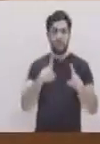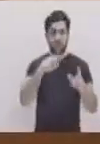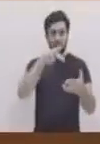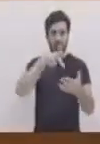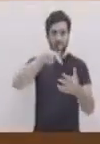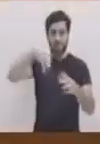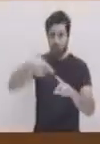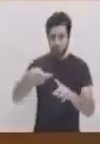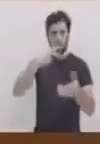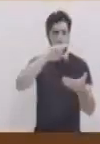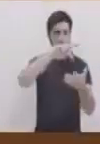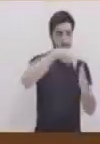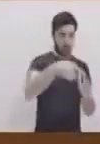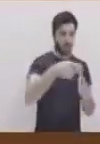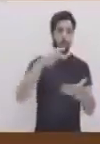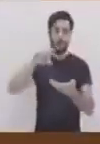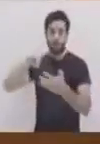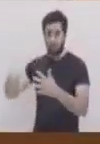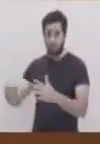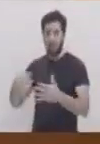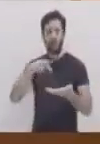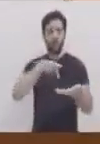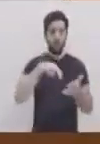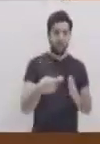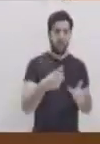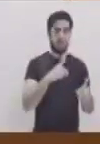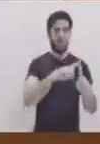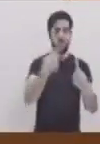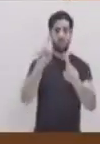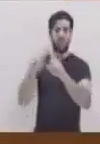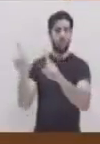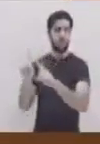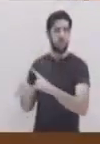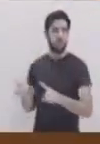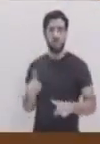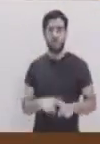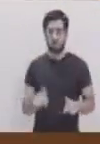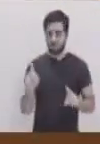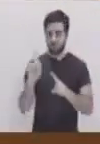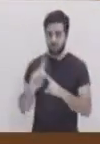trazar para ir sacando los segmentos